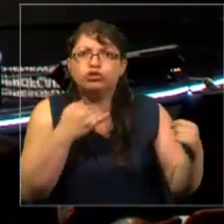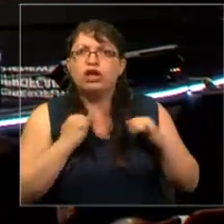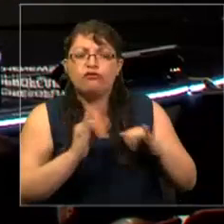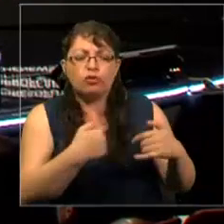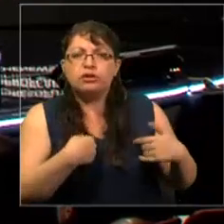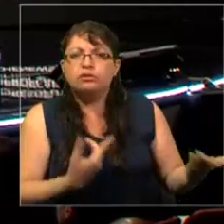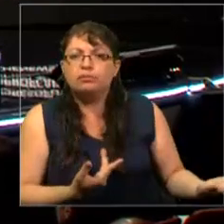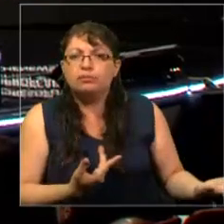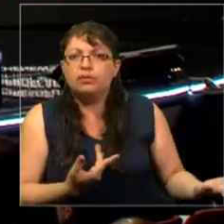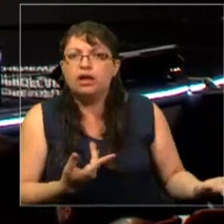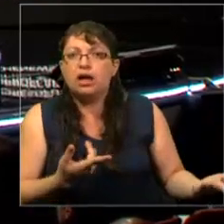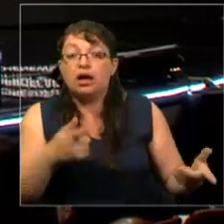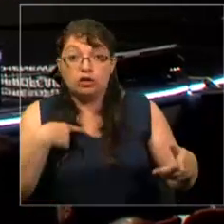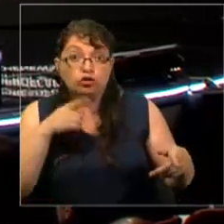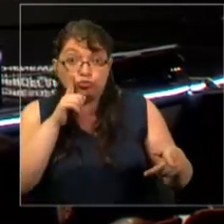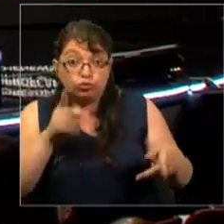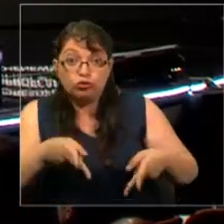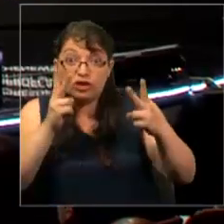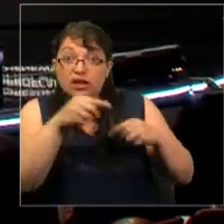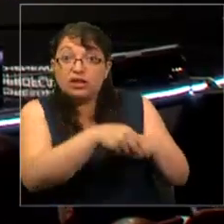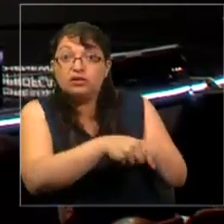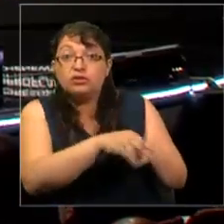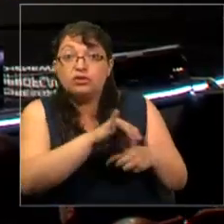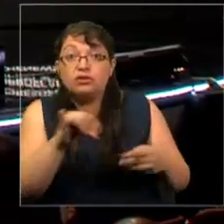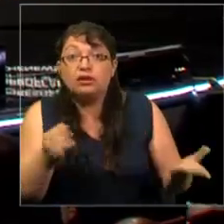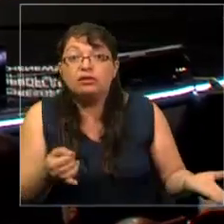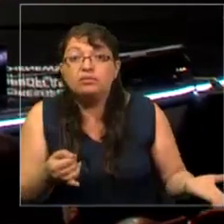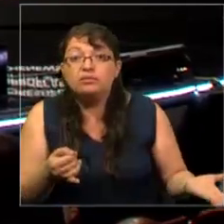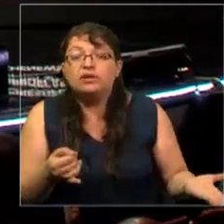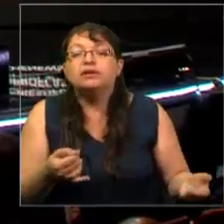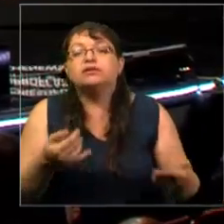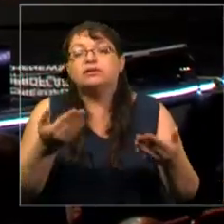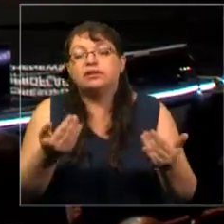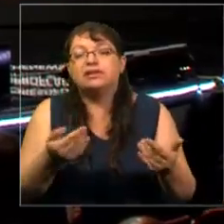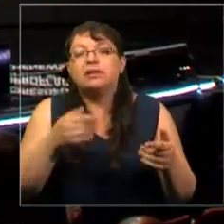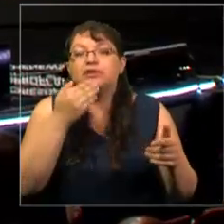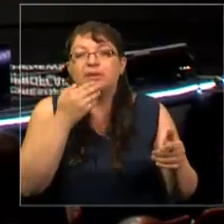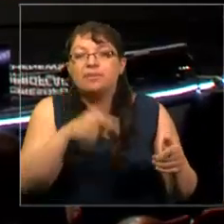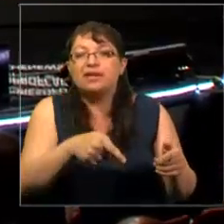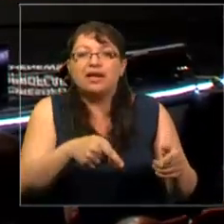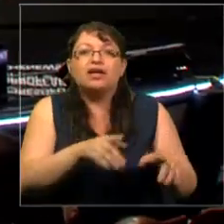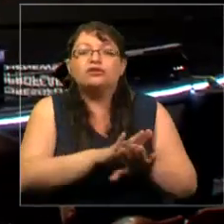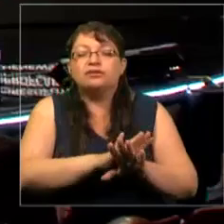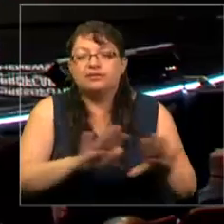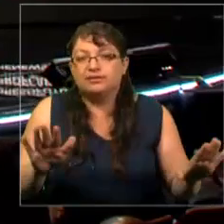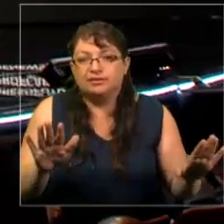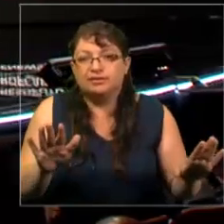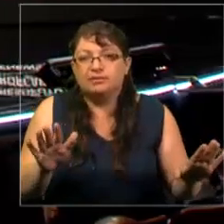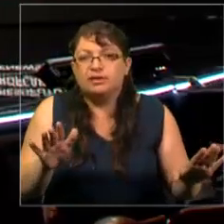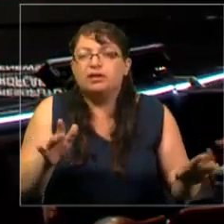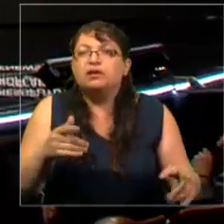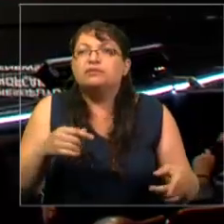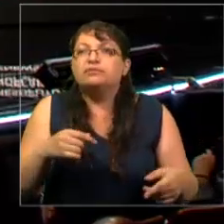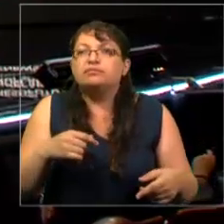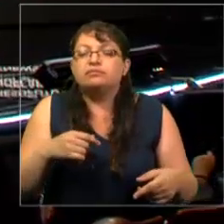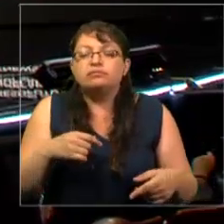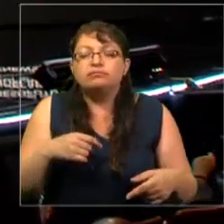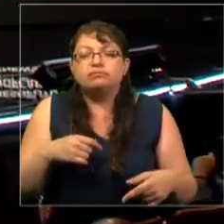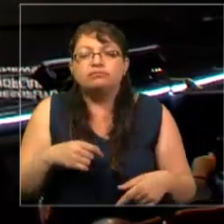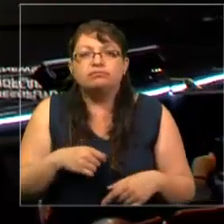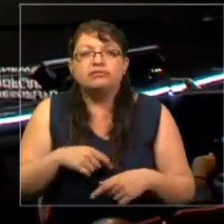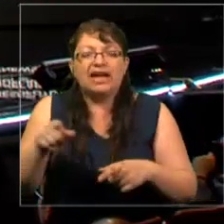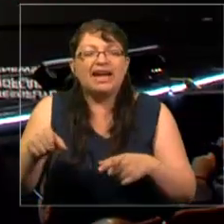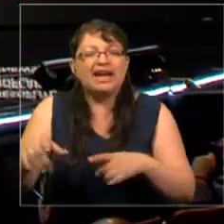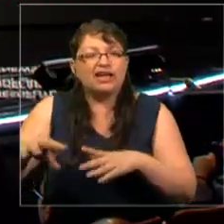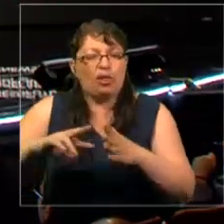¿Tiene el derecho a eso usted? Necesitamos esto al final para cerrar este vacío final. ¿Qué me contó este escándalo de